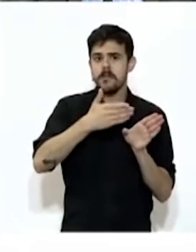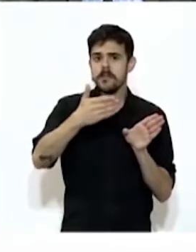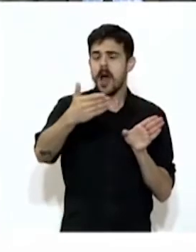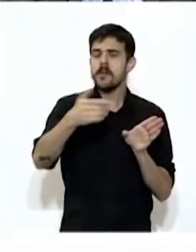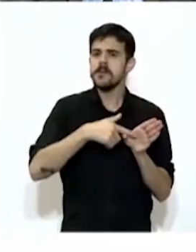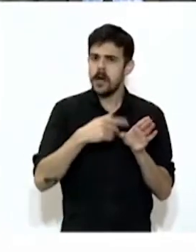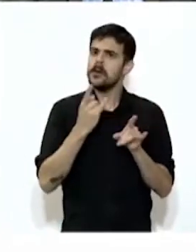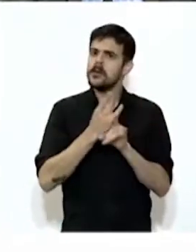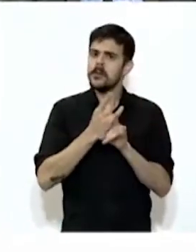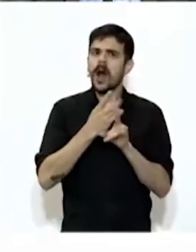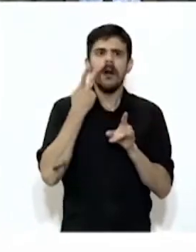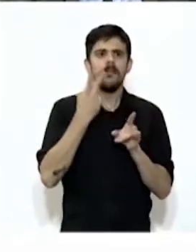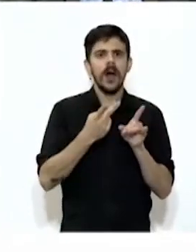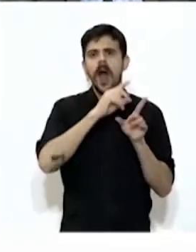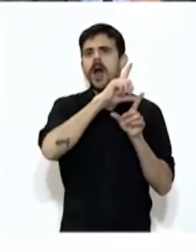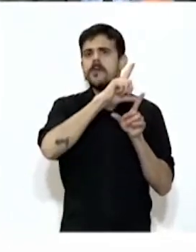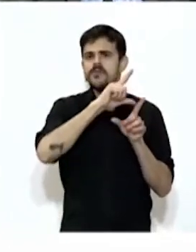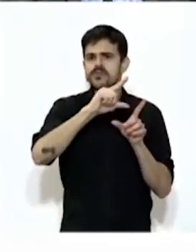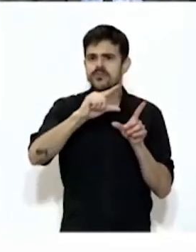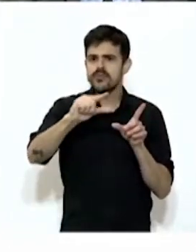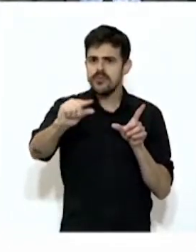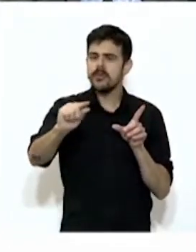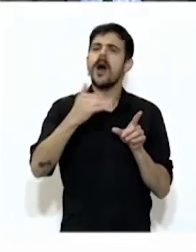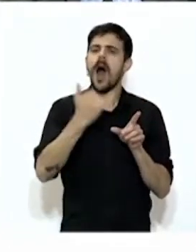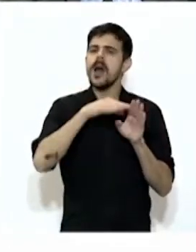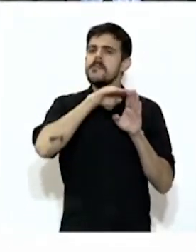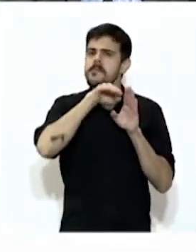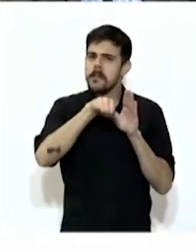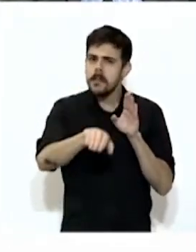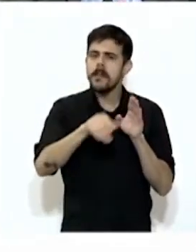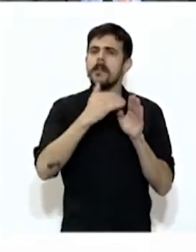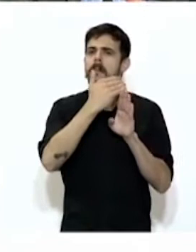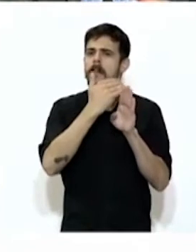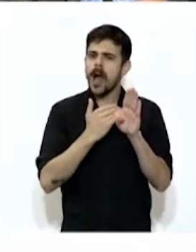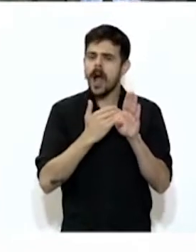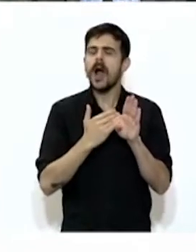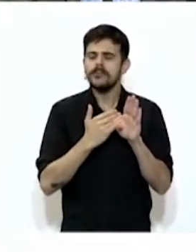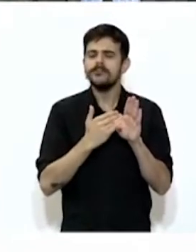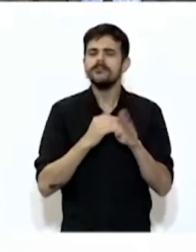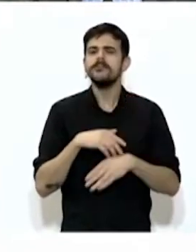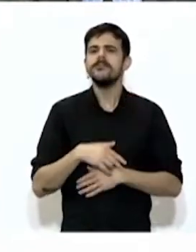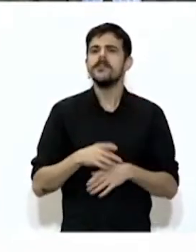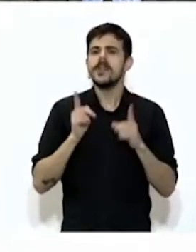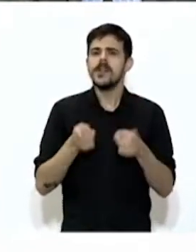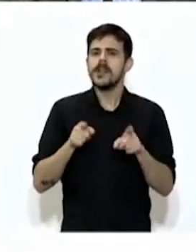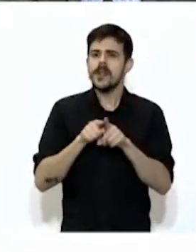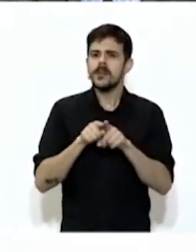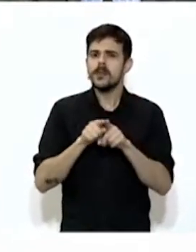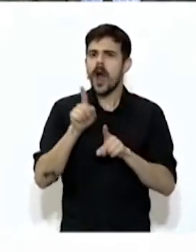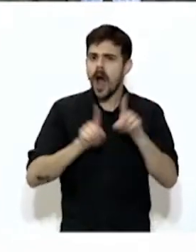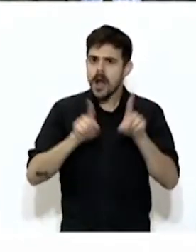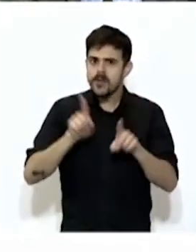observándose un descenso y como decíamos también en el informe anterior ya empezamos a tener días sin